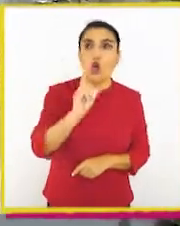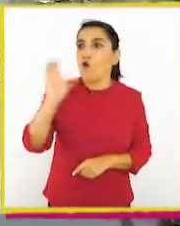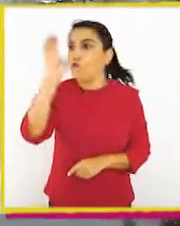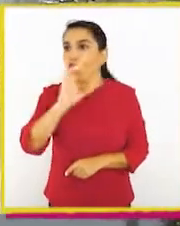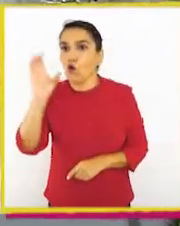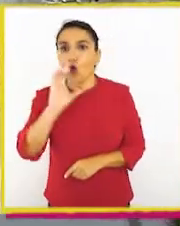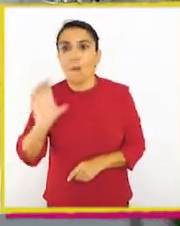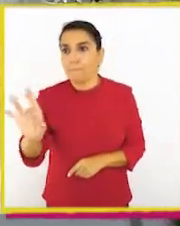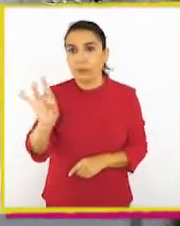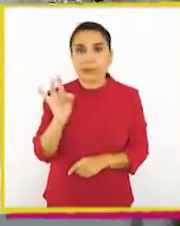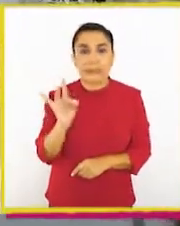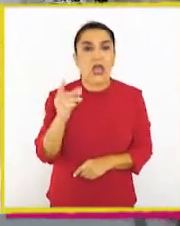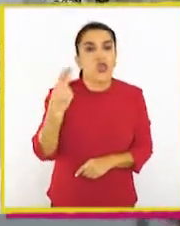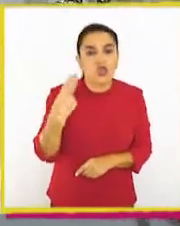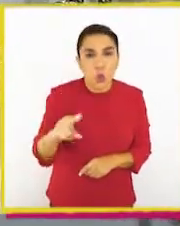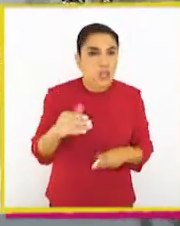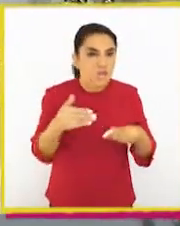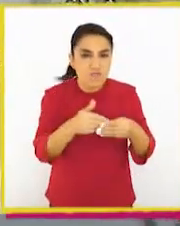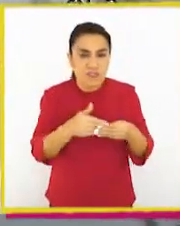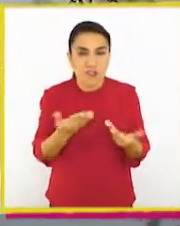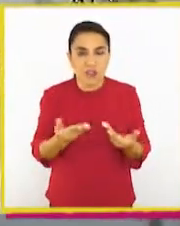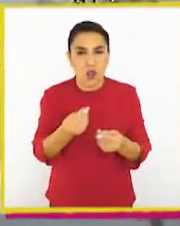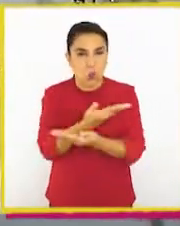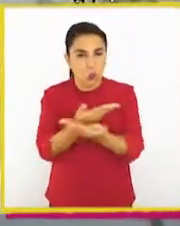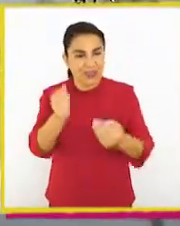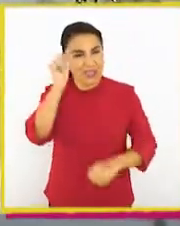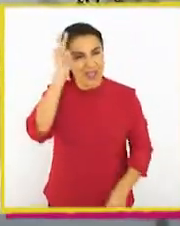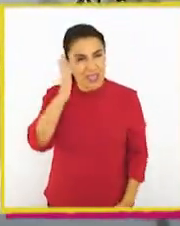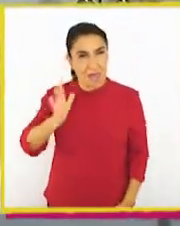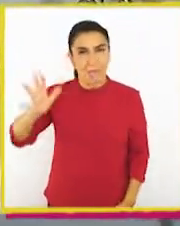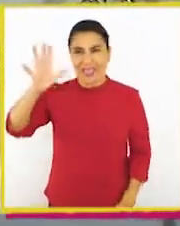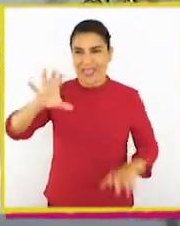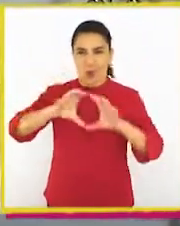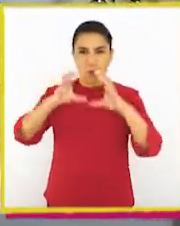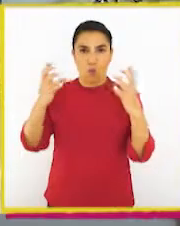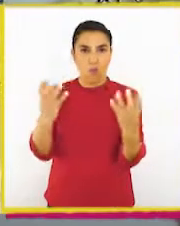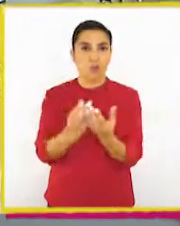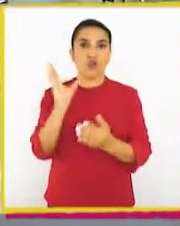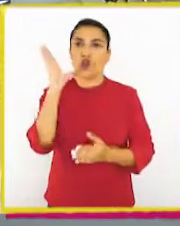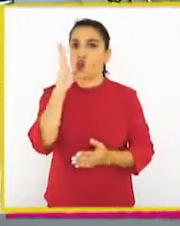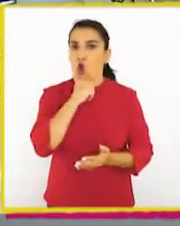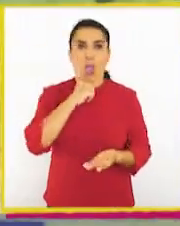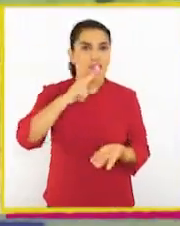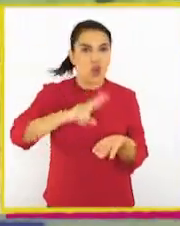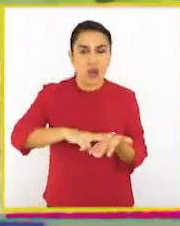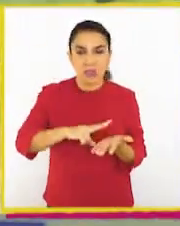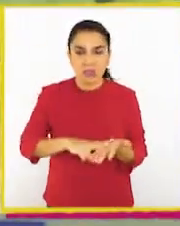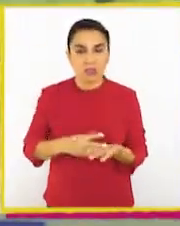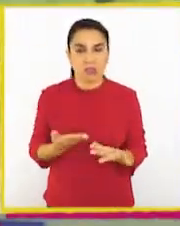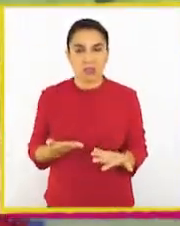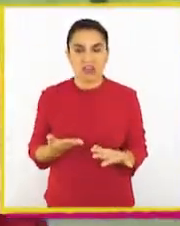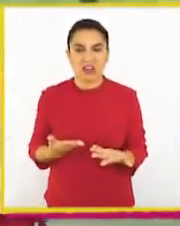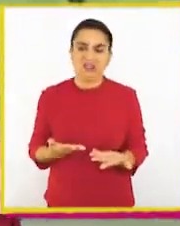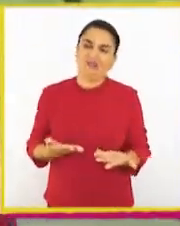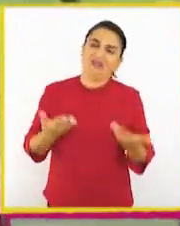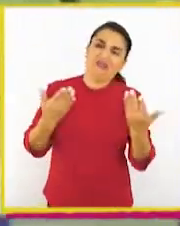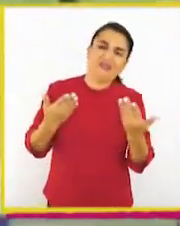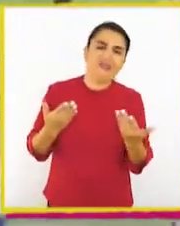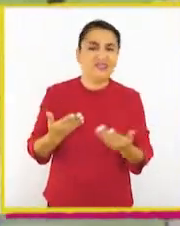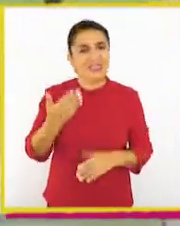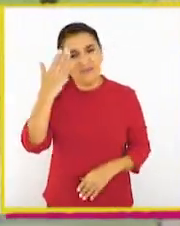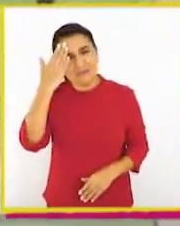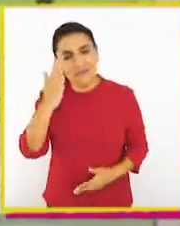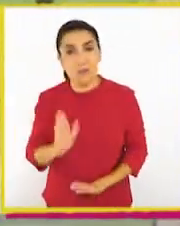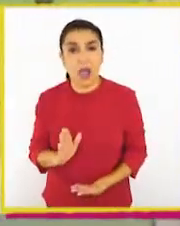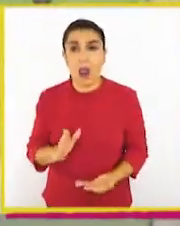dueño en primer lugar. ¿Se imaginan un mundo donde la honestidad no existiera? Sí, sería